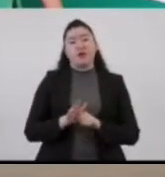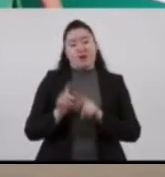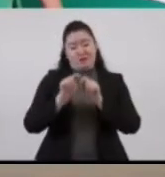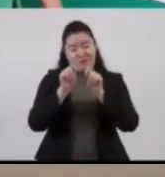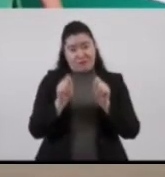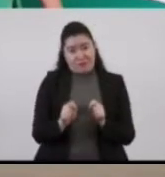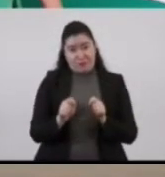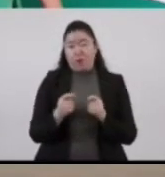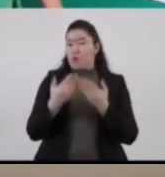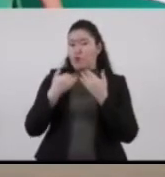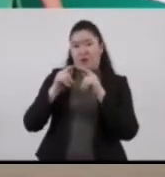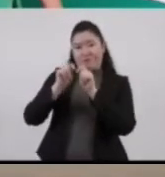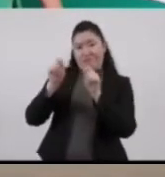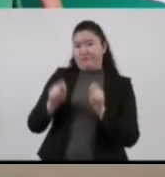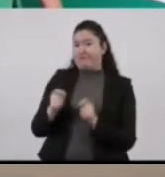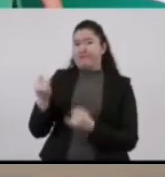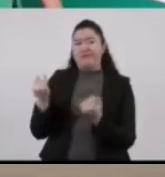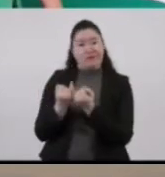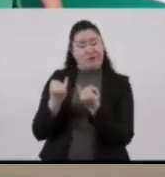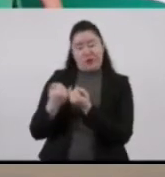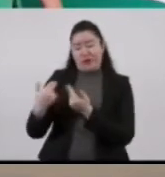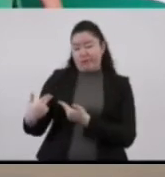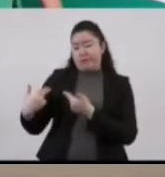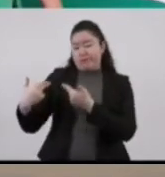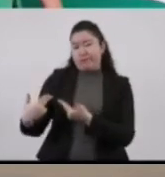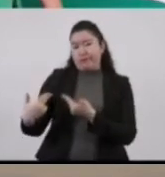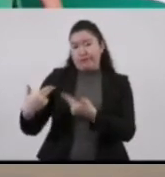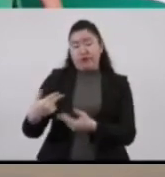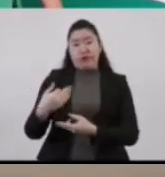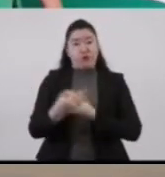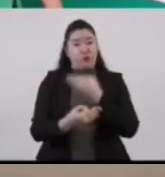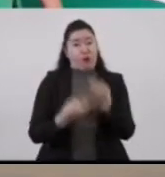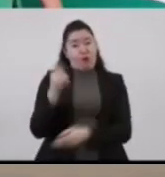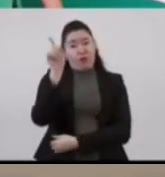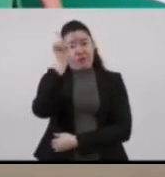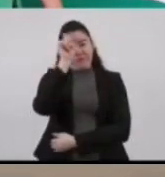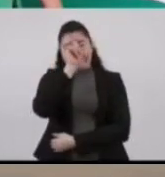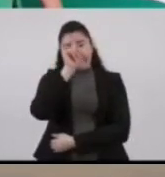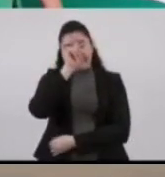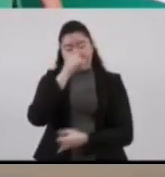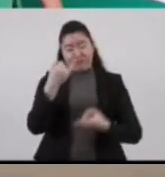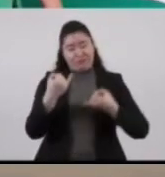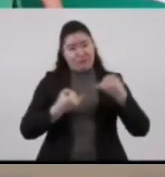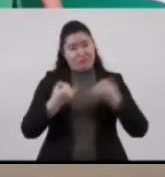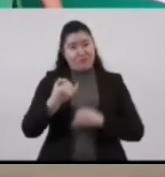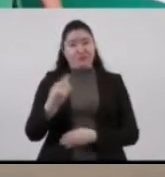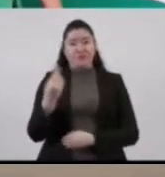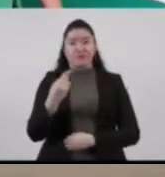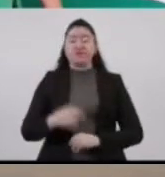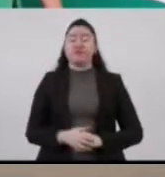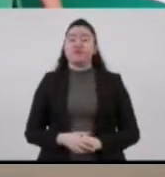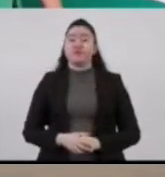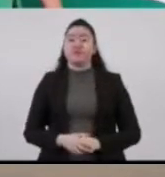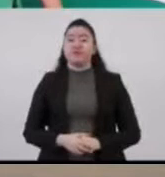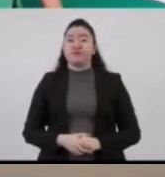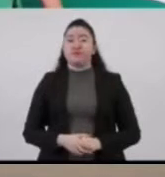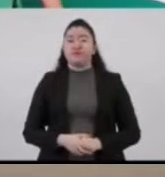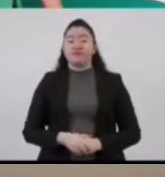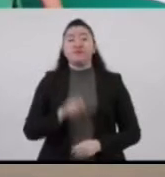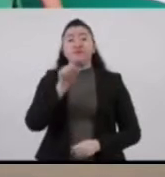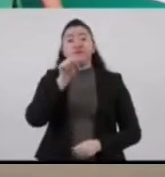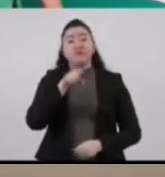o intestamentarias, proveyendo toda la orientación y toda la asesoría jurídica. También en esta mesa